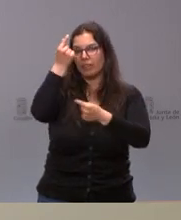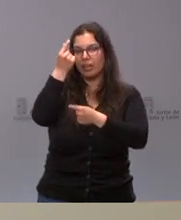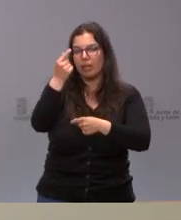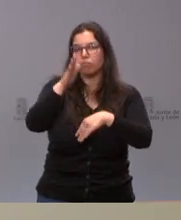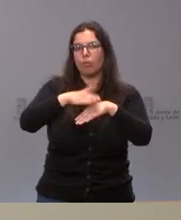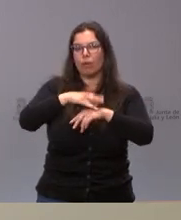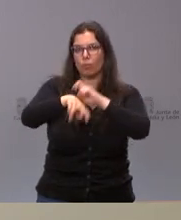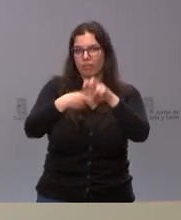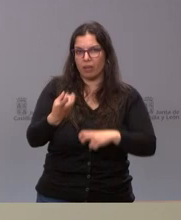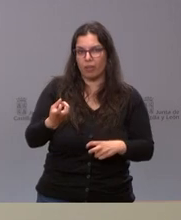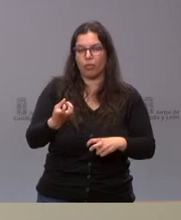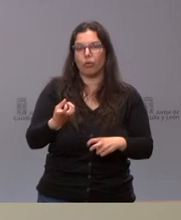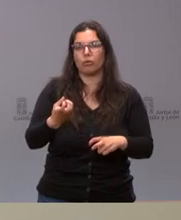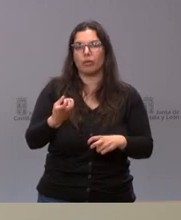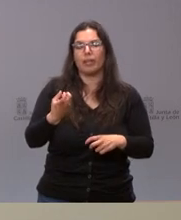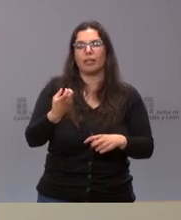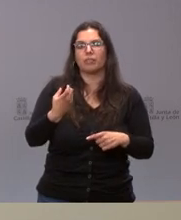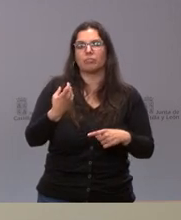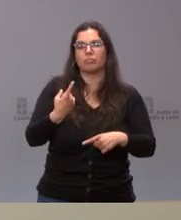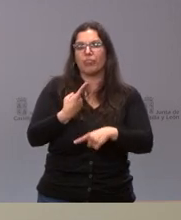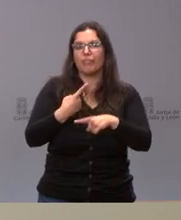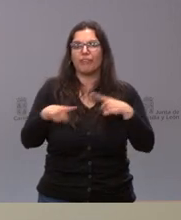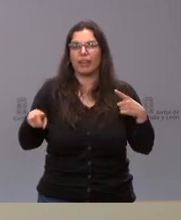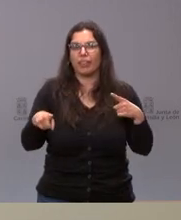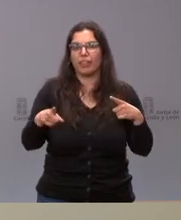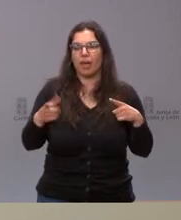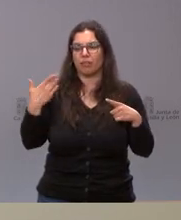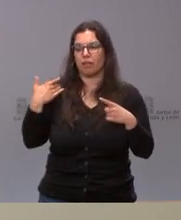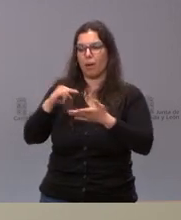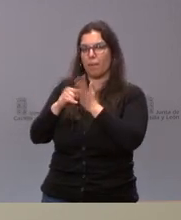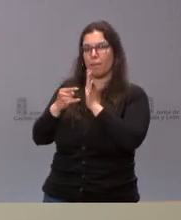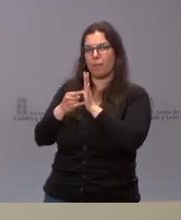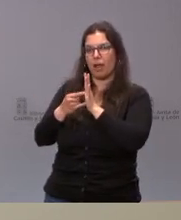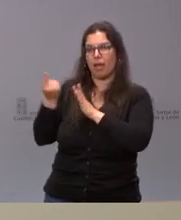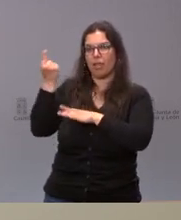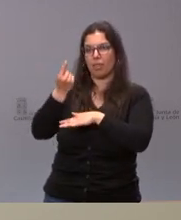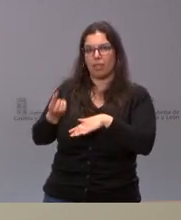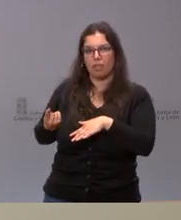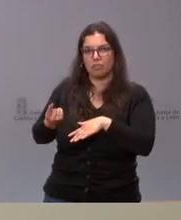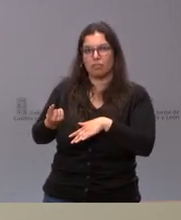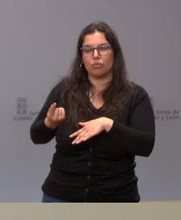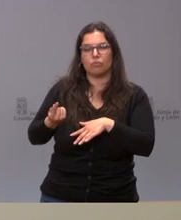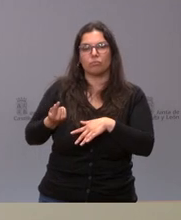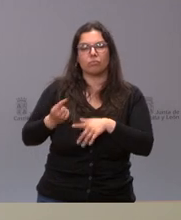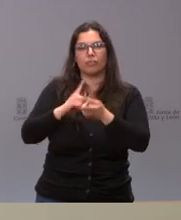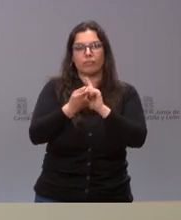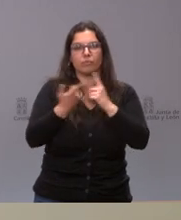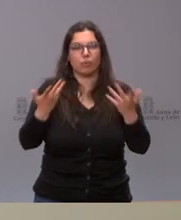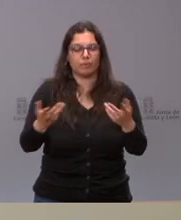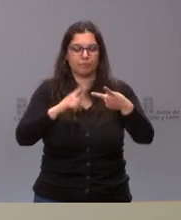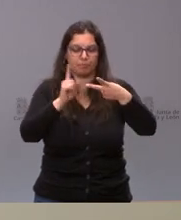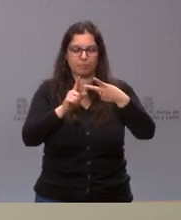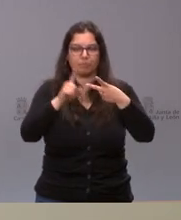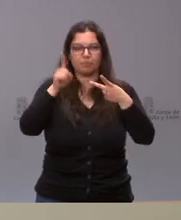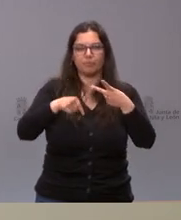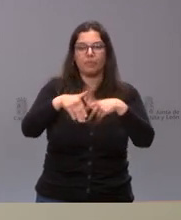modificación y cuál es la diferencia del anterior diseñado por la consejería de ciudadanos y luego el gobierno ya ha revisado la baja sus expectativas